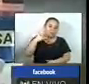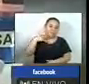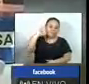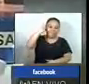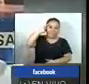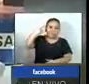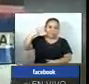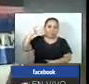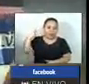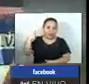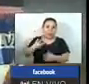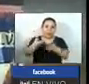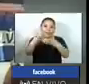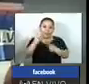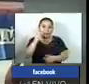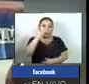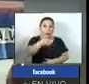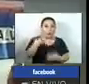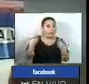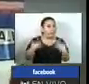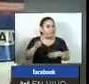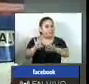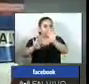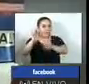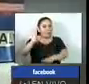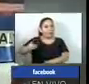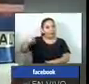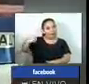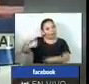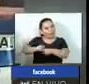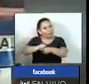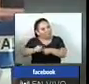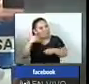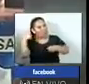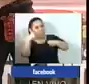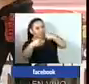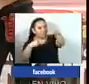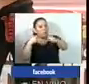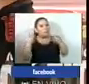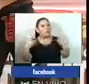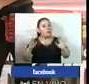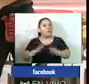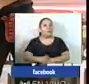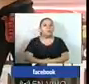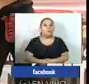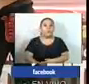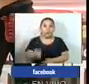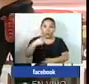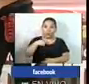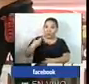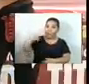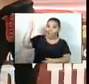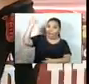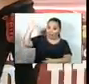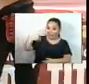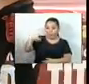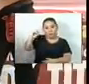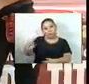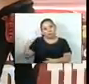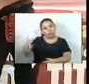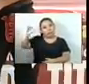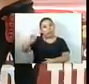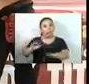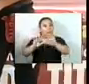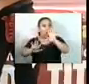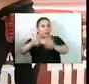regresar pronto tiene 15 años luchando nos cuenta sus orígenes Comencé a entrenar desde los 15